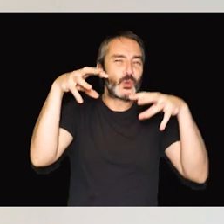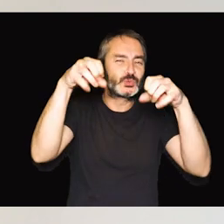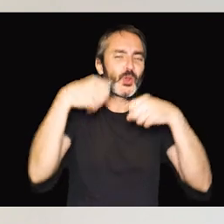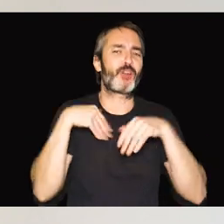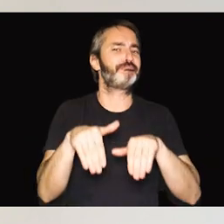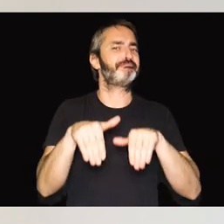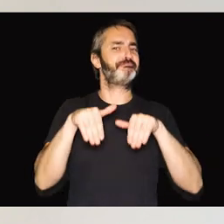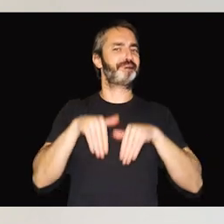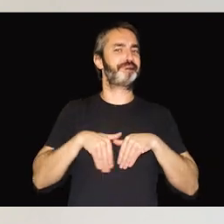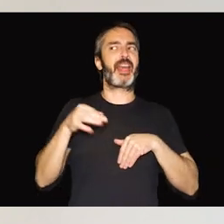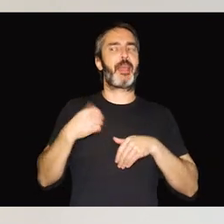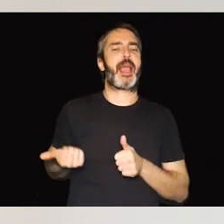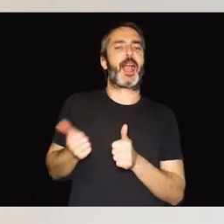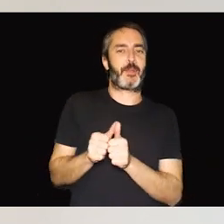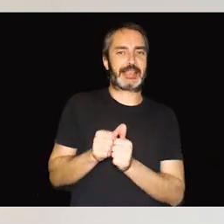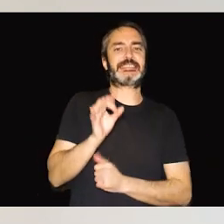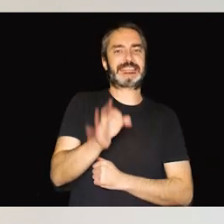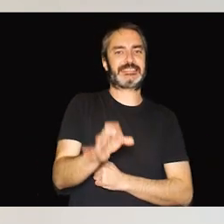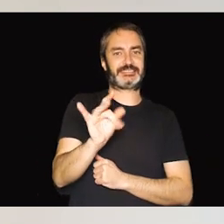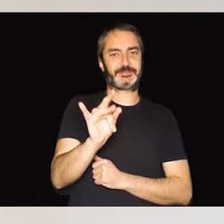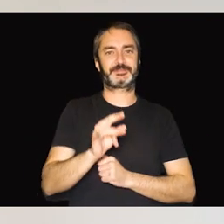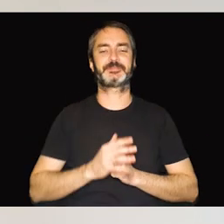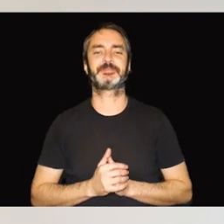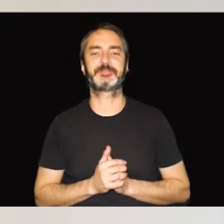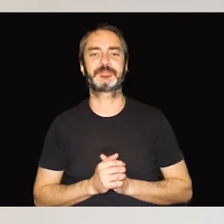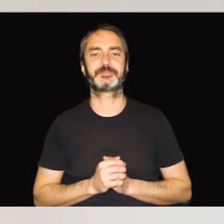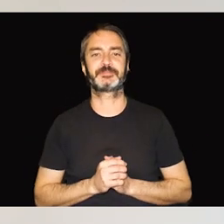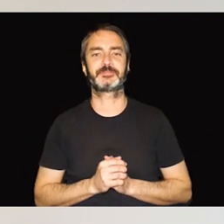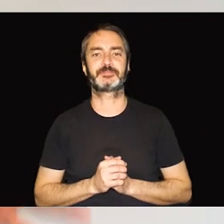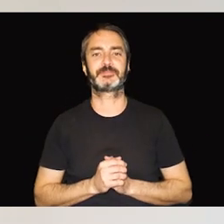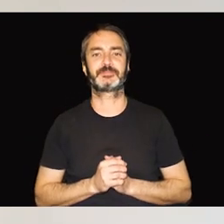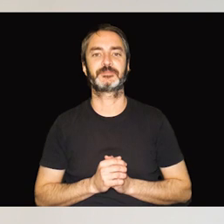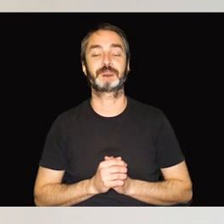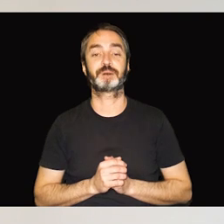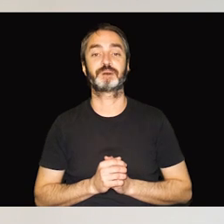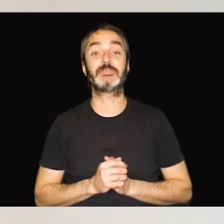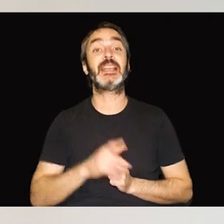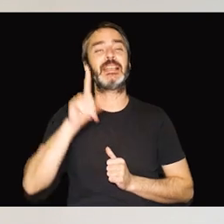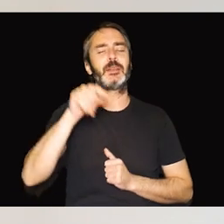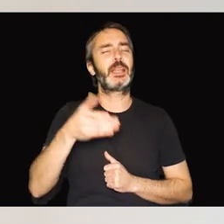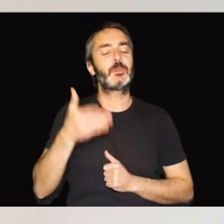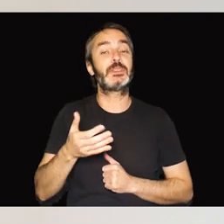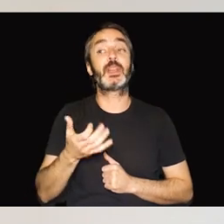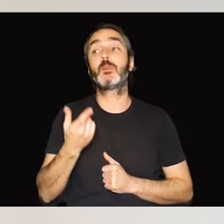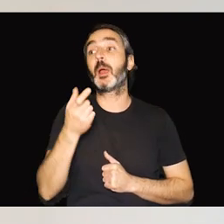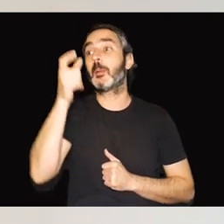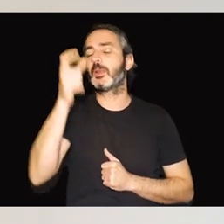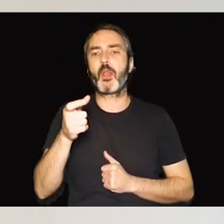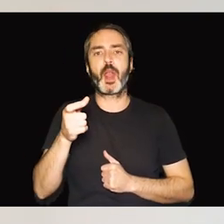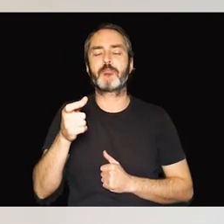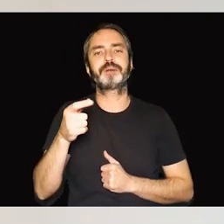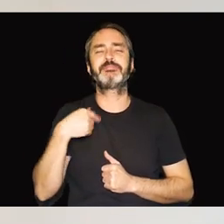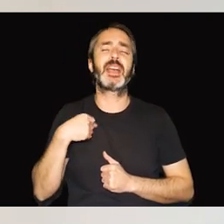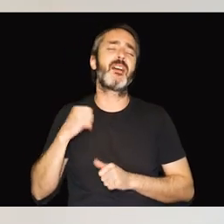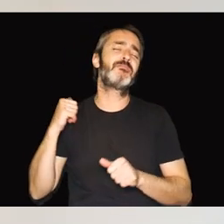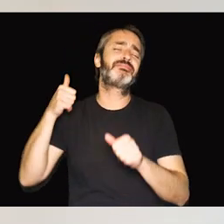especialmente si no va acompañado. Otro indicador muy importante es si la persona de repente renuncia a